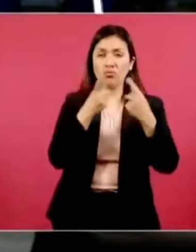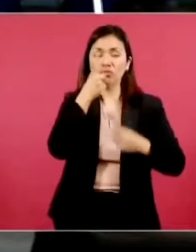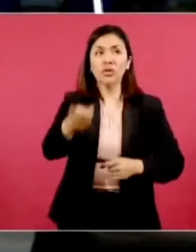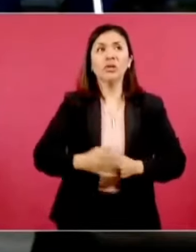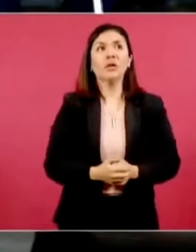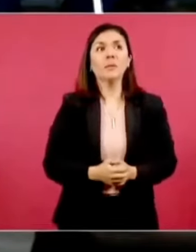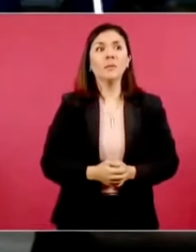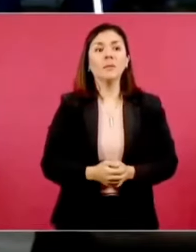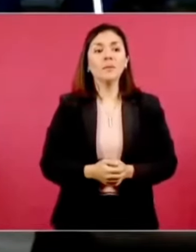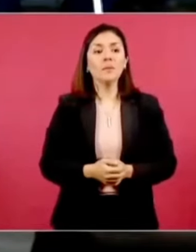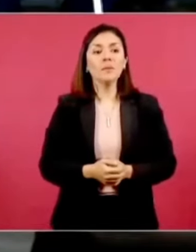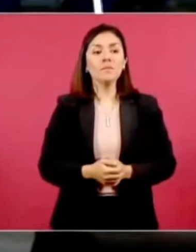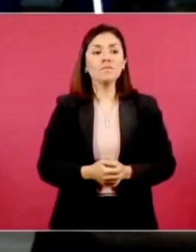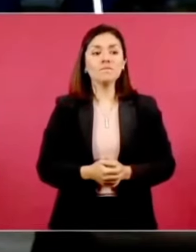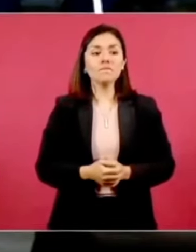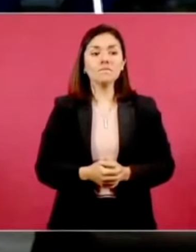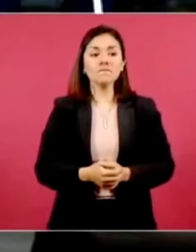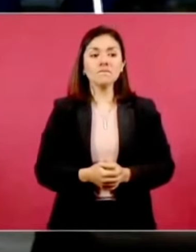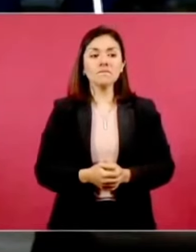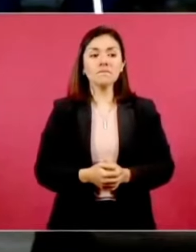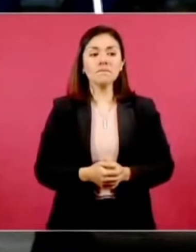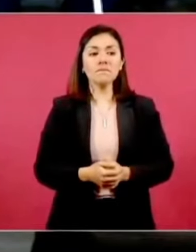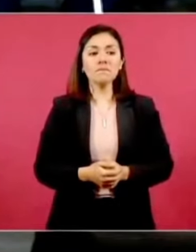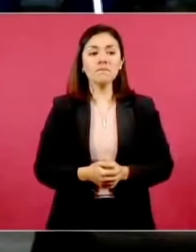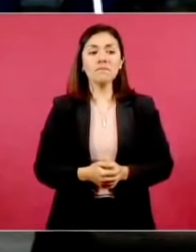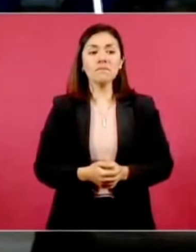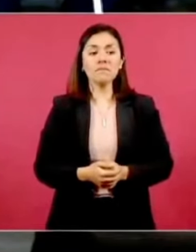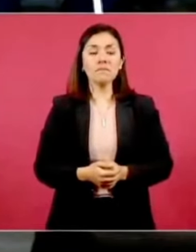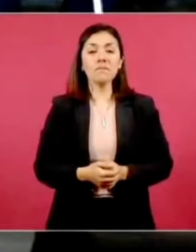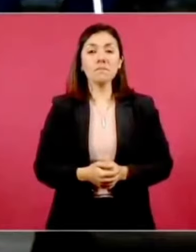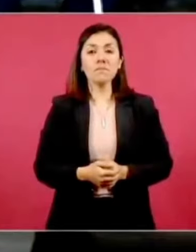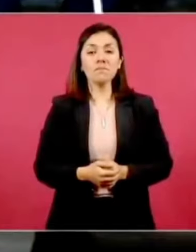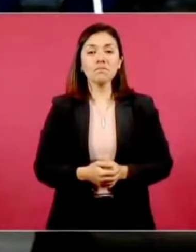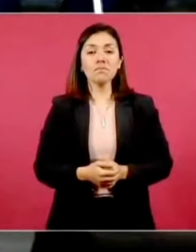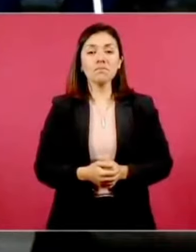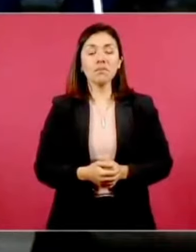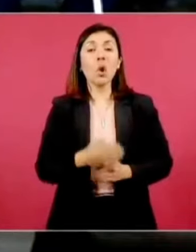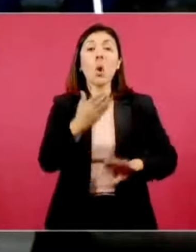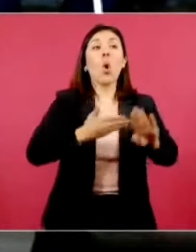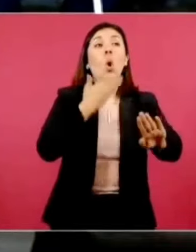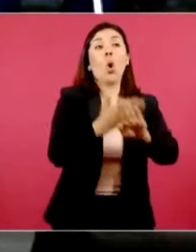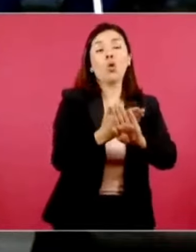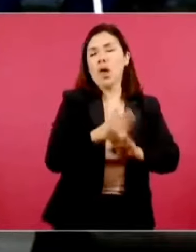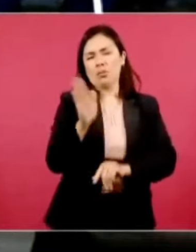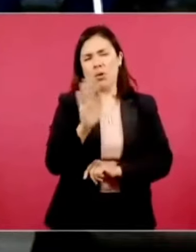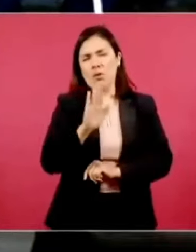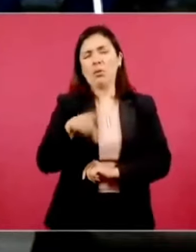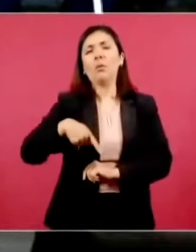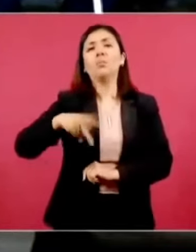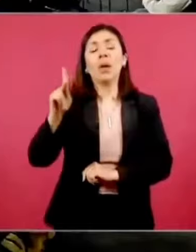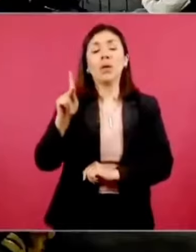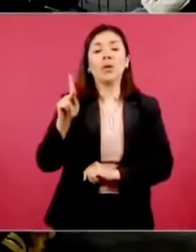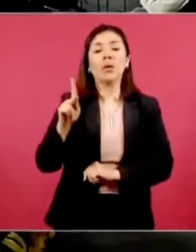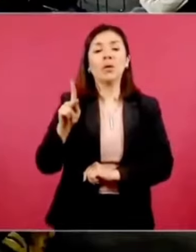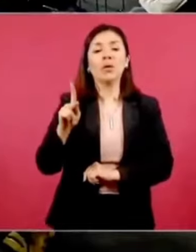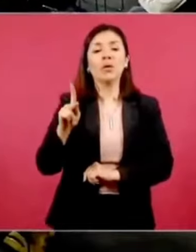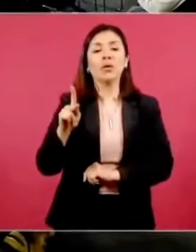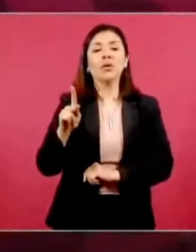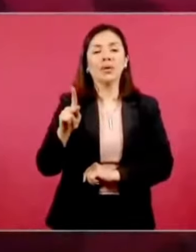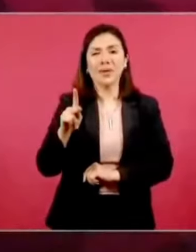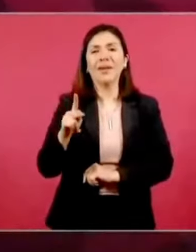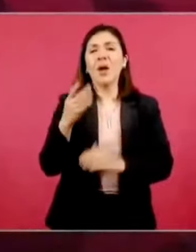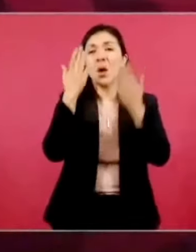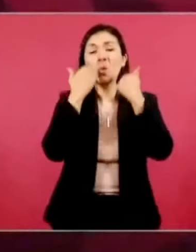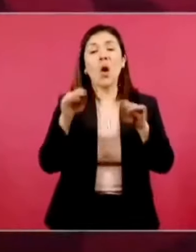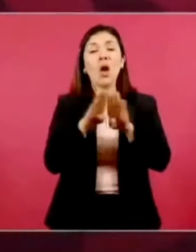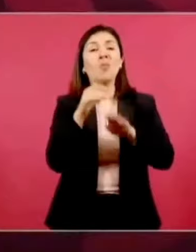no es como en agravio de nadie, pero hay muchos que dicen que… No es grilla, diría. No es grilla,